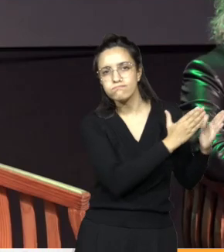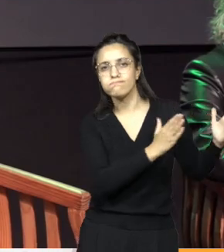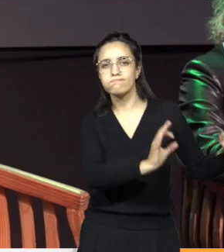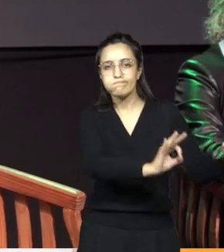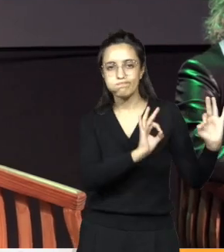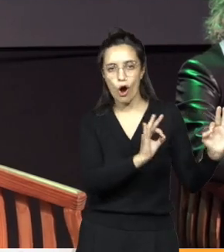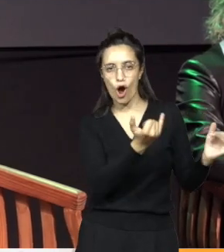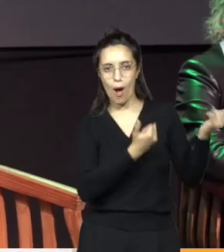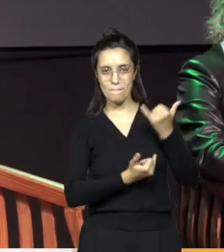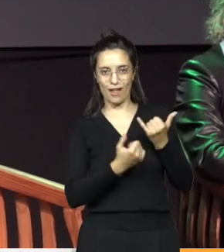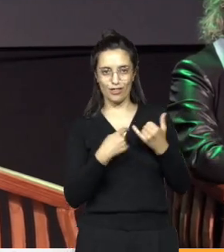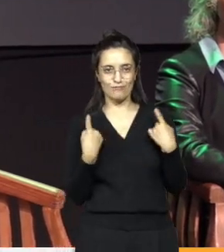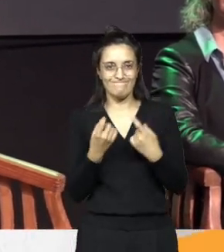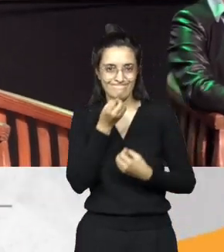manera.